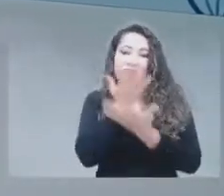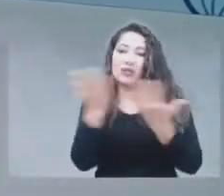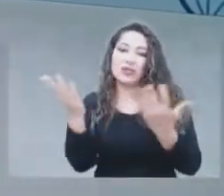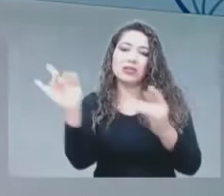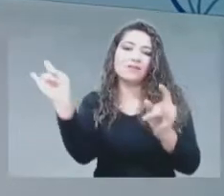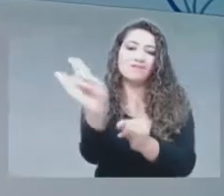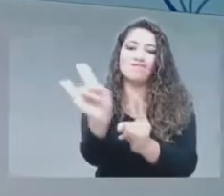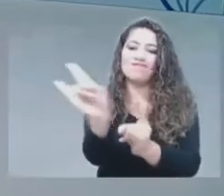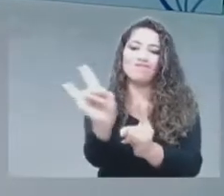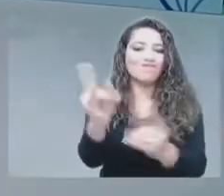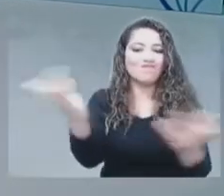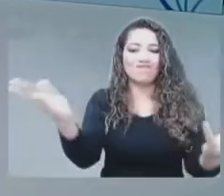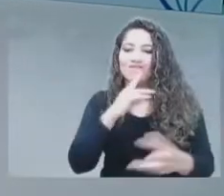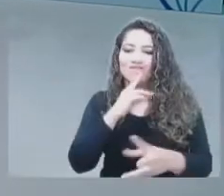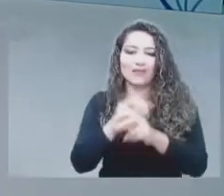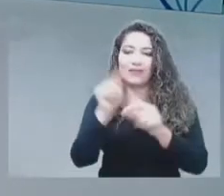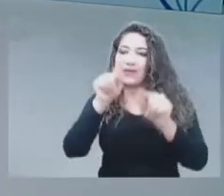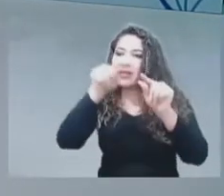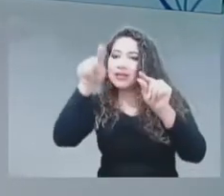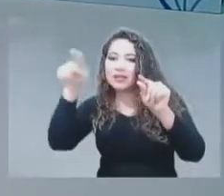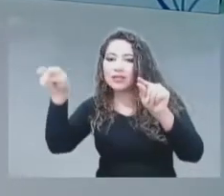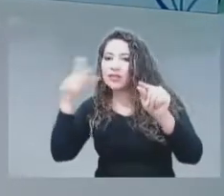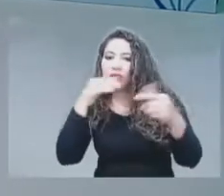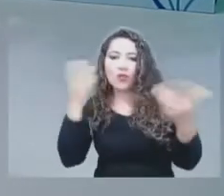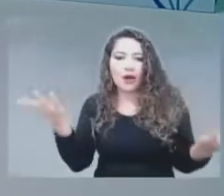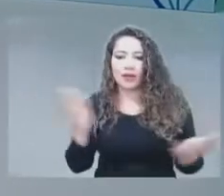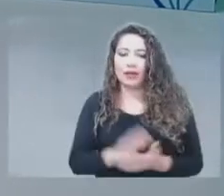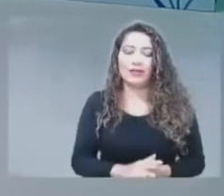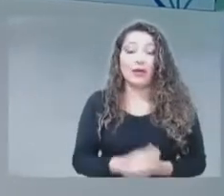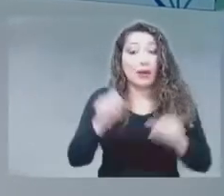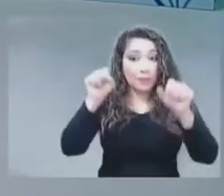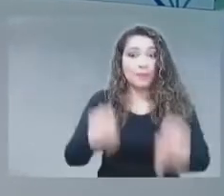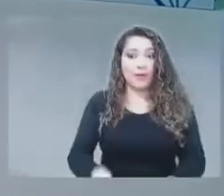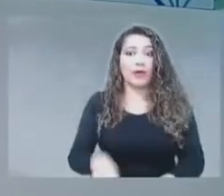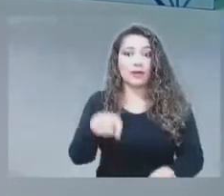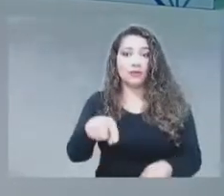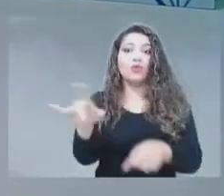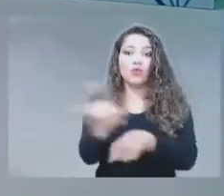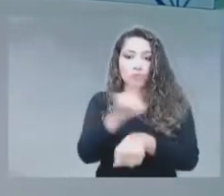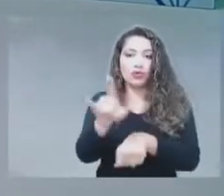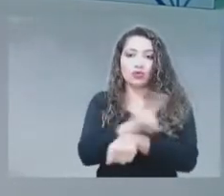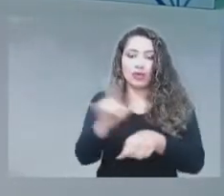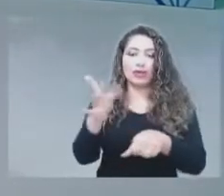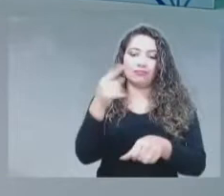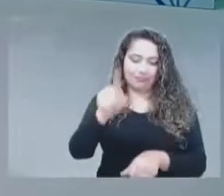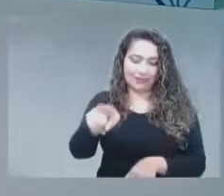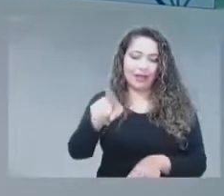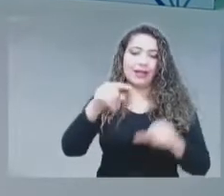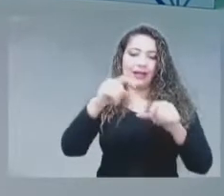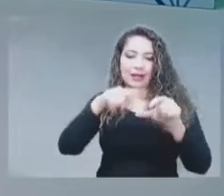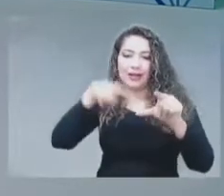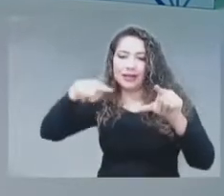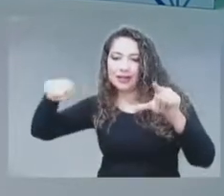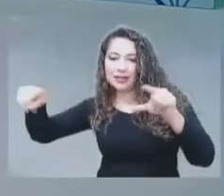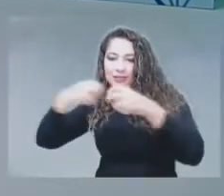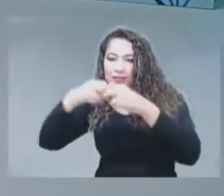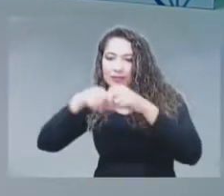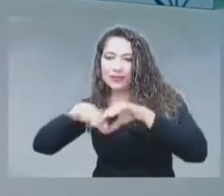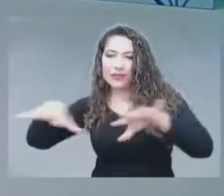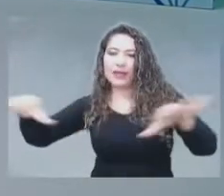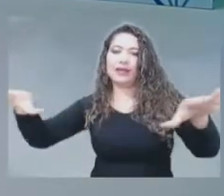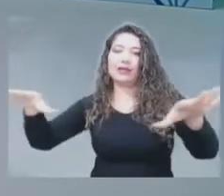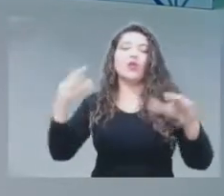Entonces, aquí está la posibilidad de uso de espectro no licenciado en las bandas de televisión, pero que